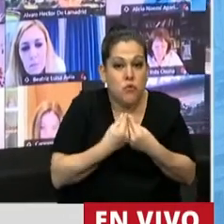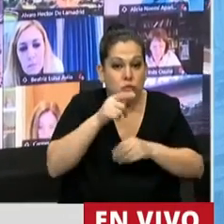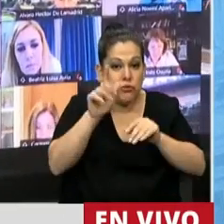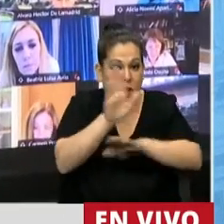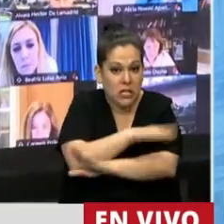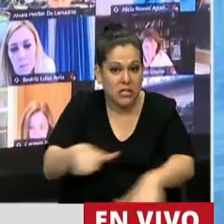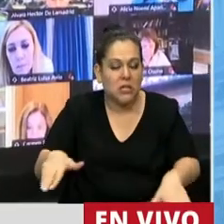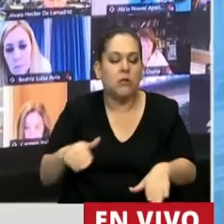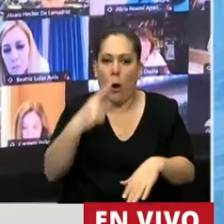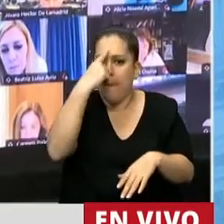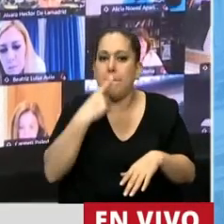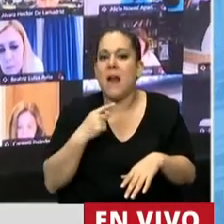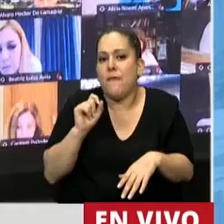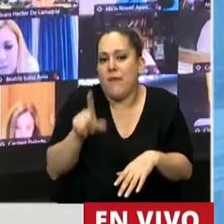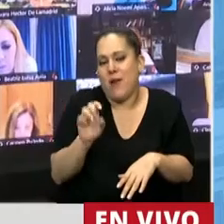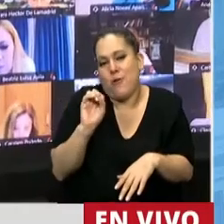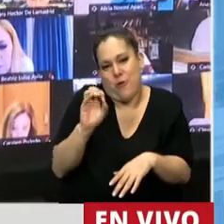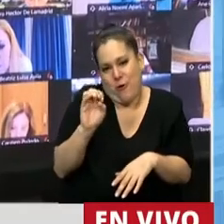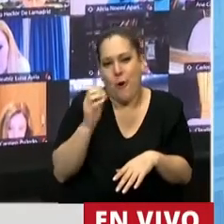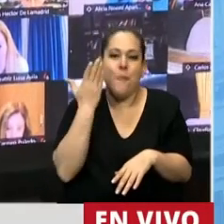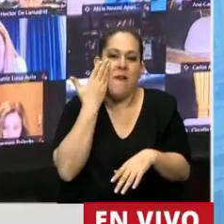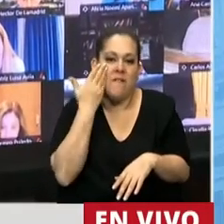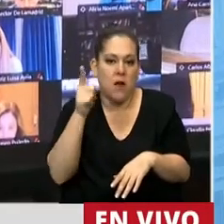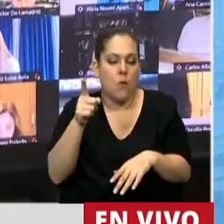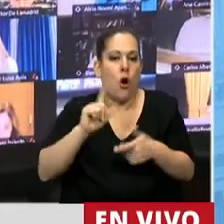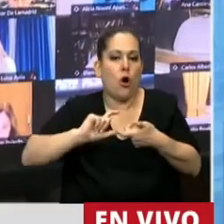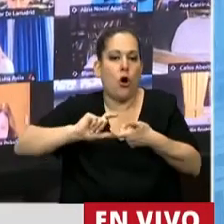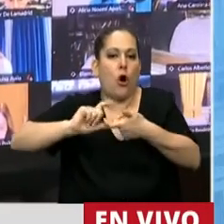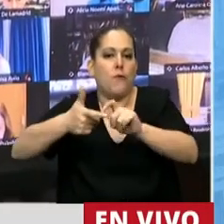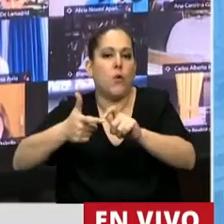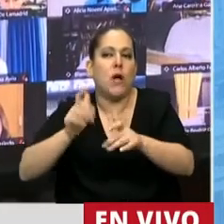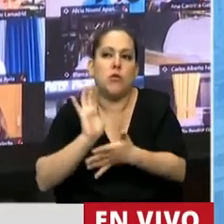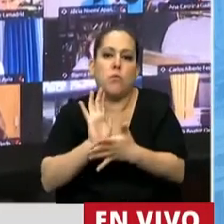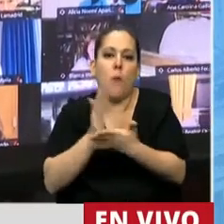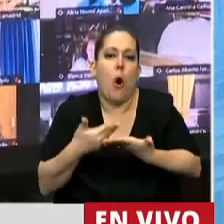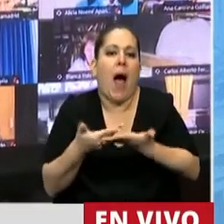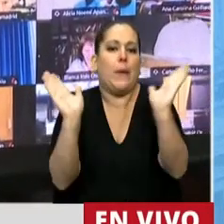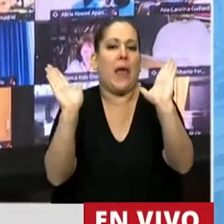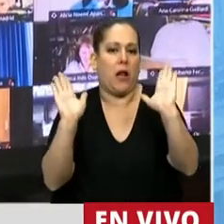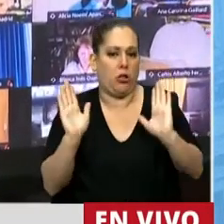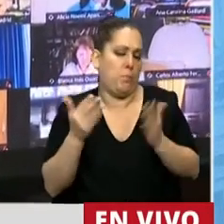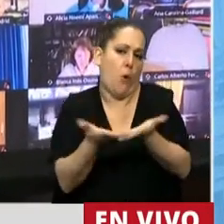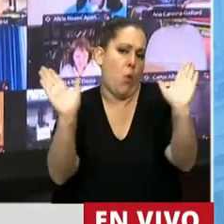casi la mitad de ellos, en una configuración de un perfil abierto. Porque,